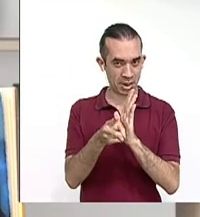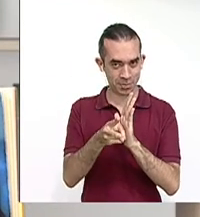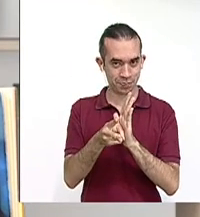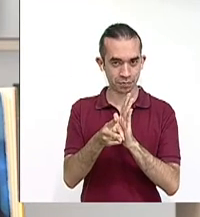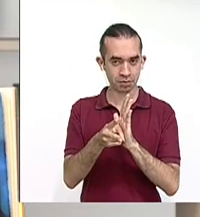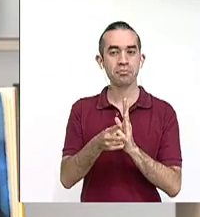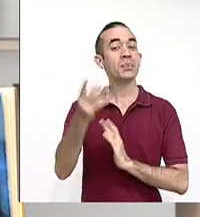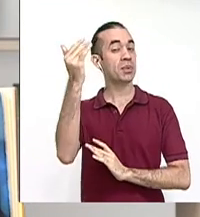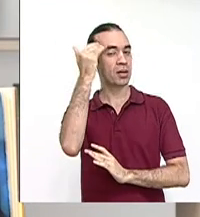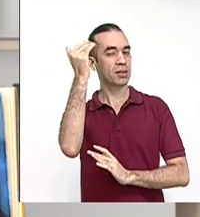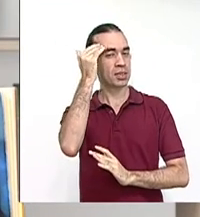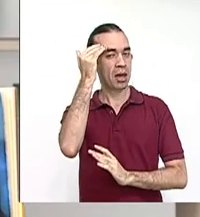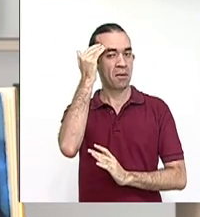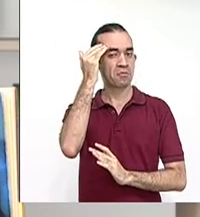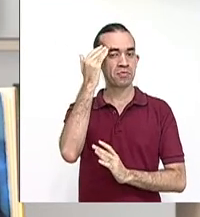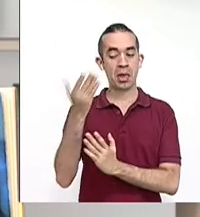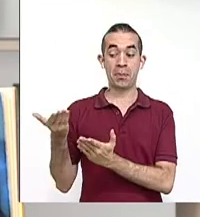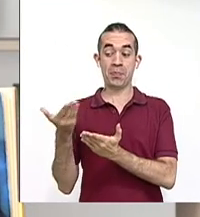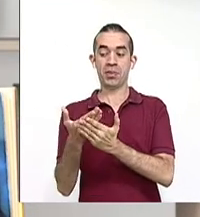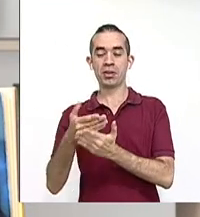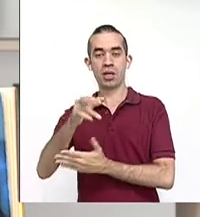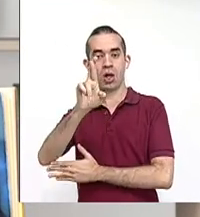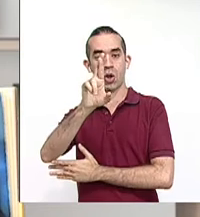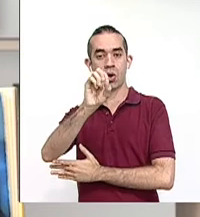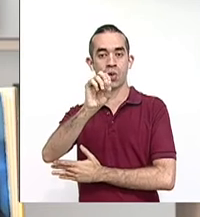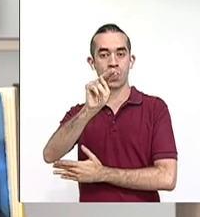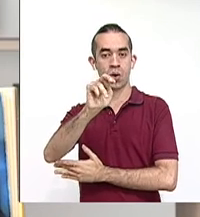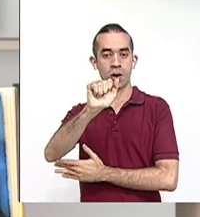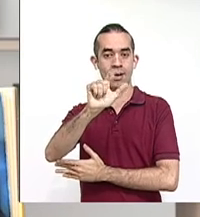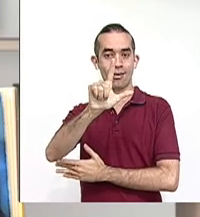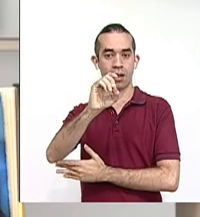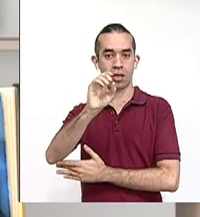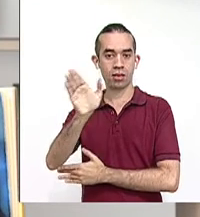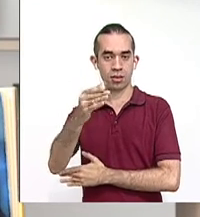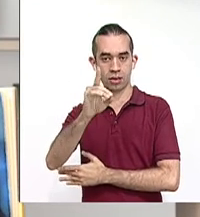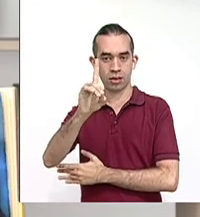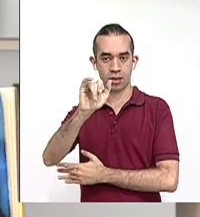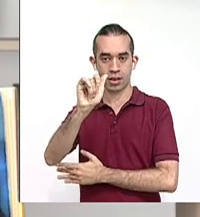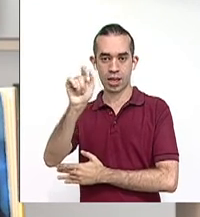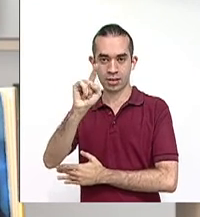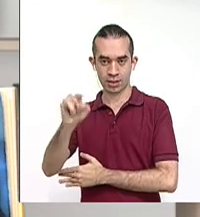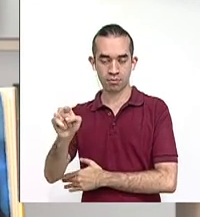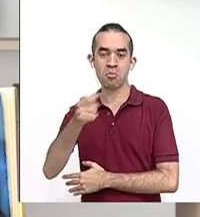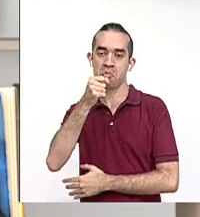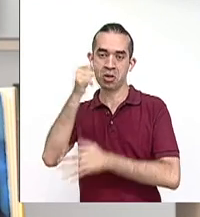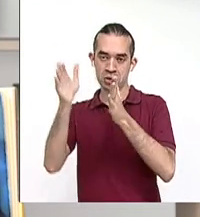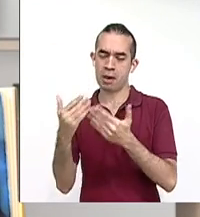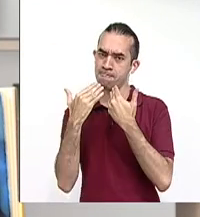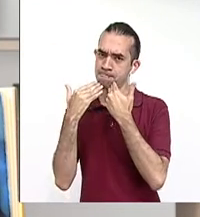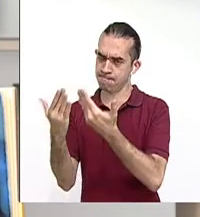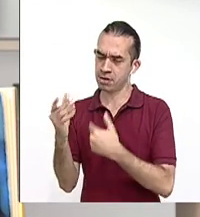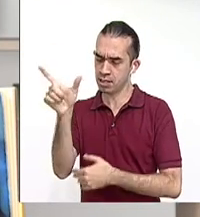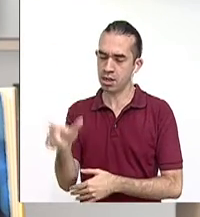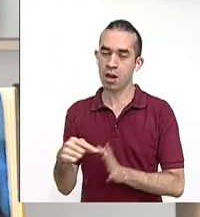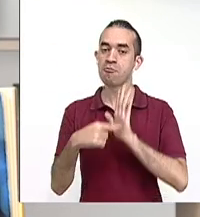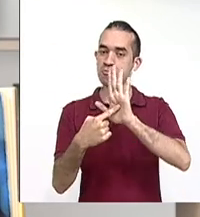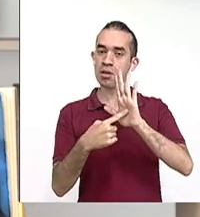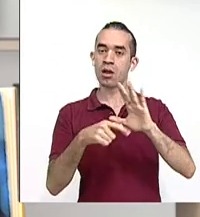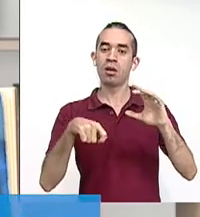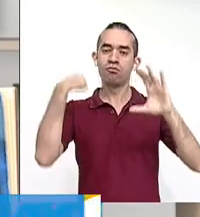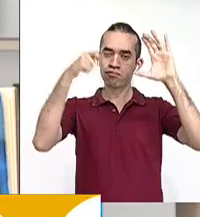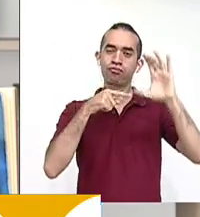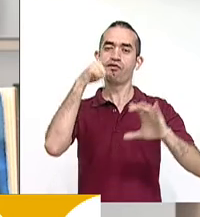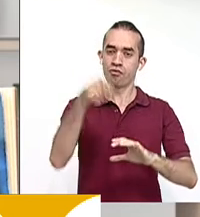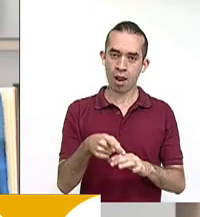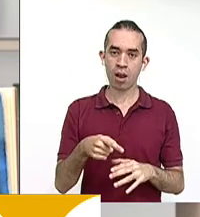es un aporte de Ronald Díaz, periodista, a quien agradecemos, nos muestra el documental de Yolanda